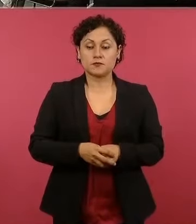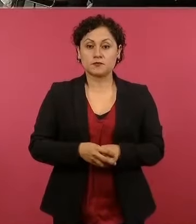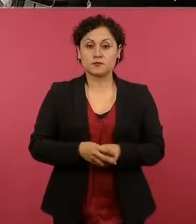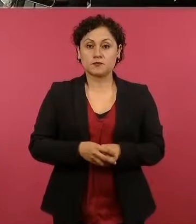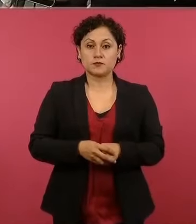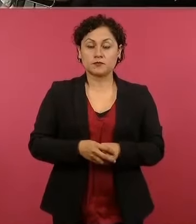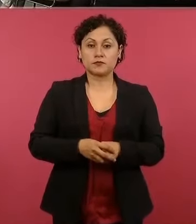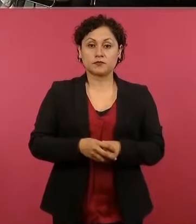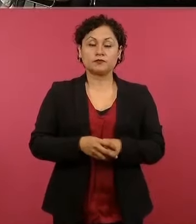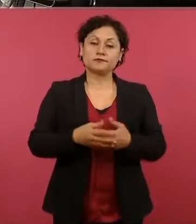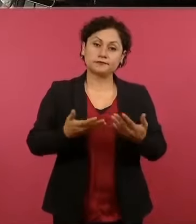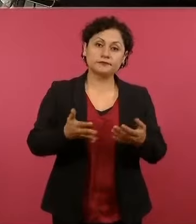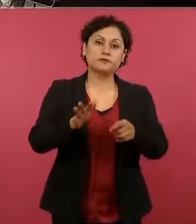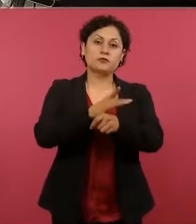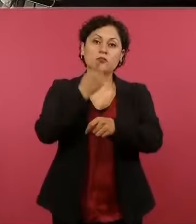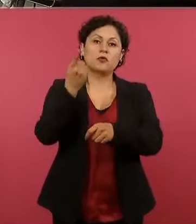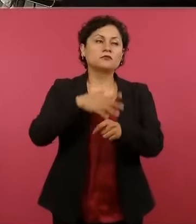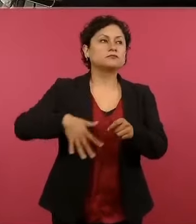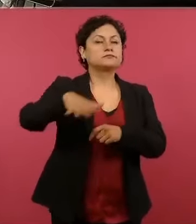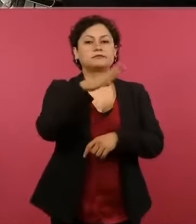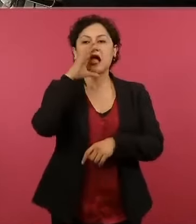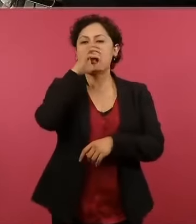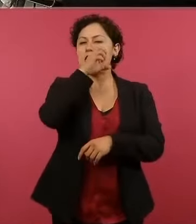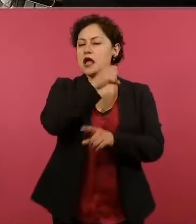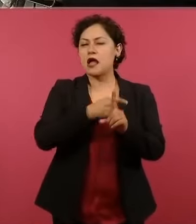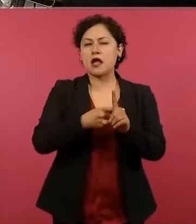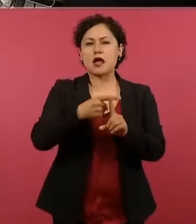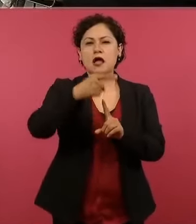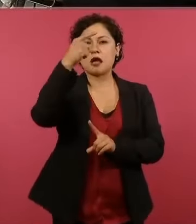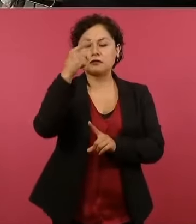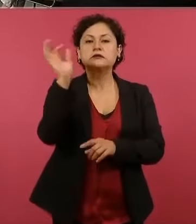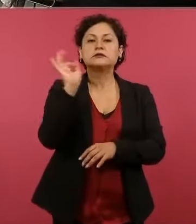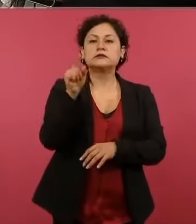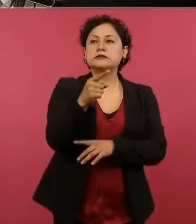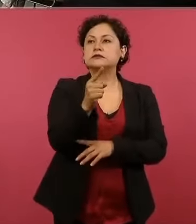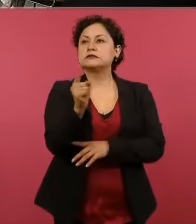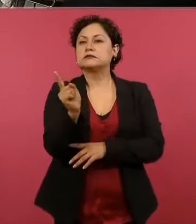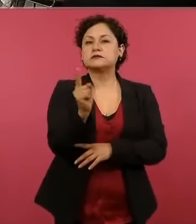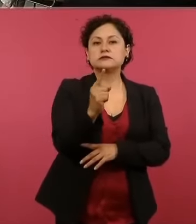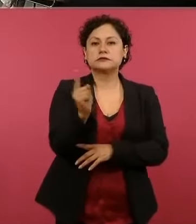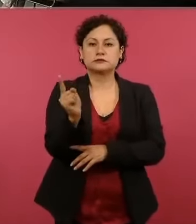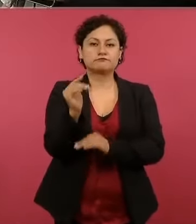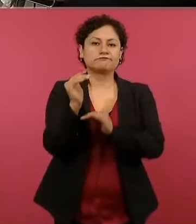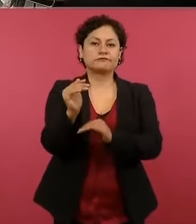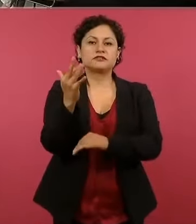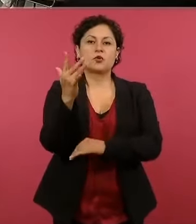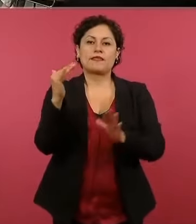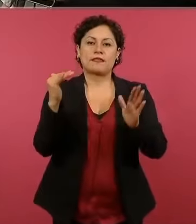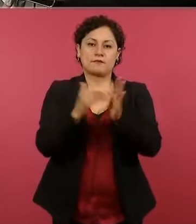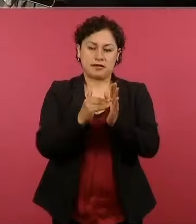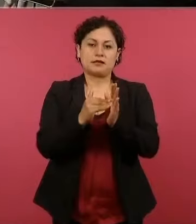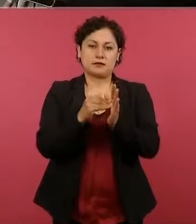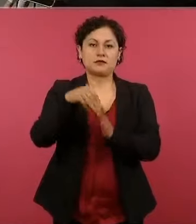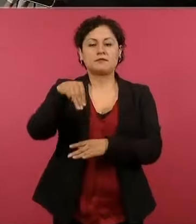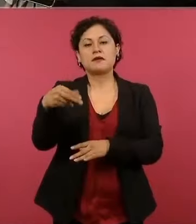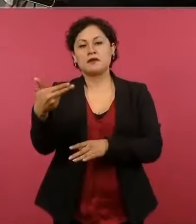Por las altas temperaturas se espera que la demanda se mantenga sobre los 50 mil megawatts, de temperaturas. Pero estamos